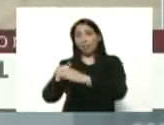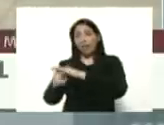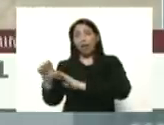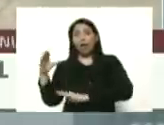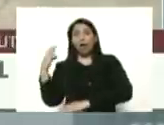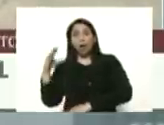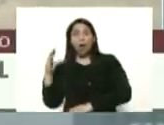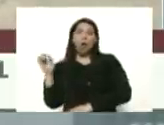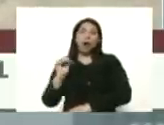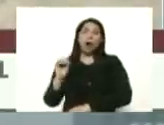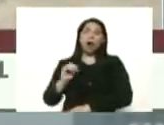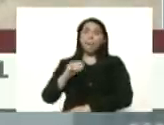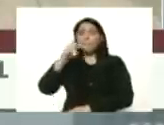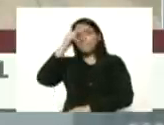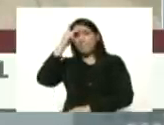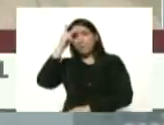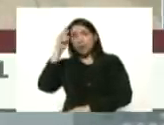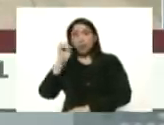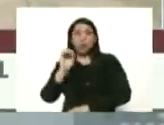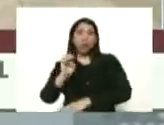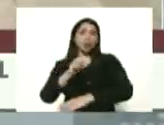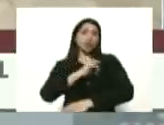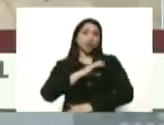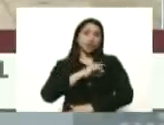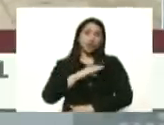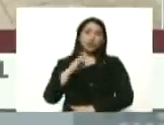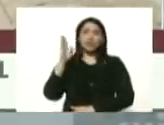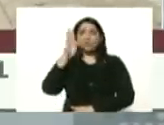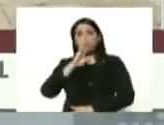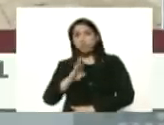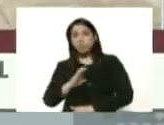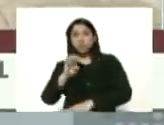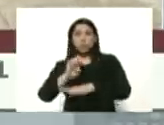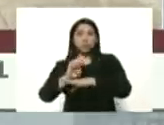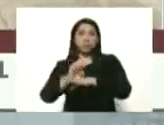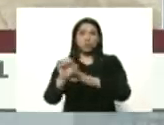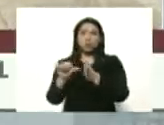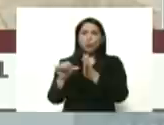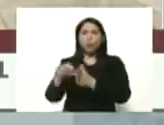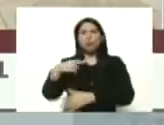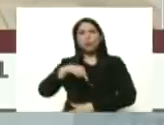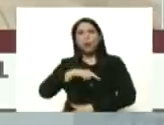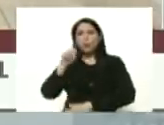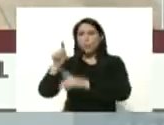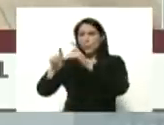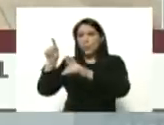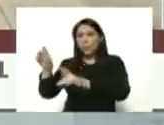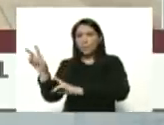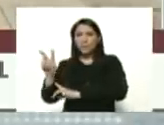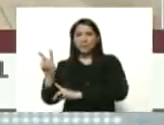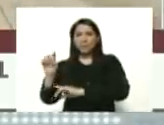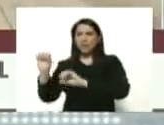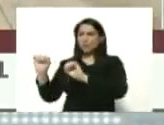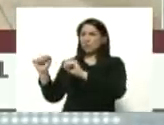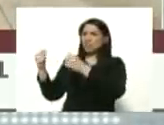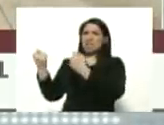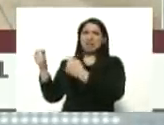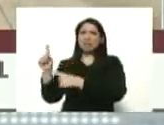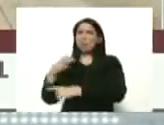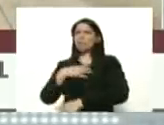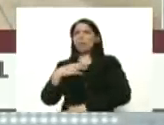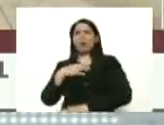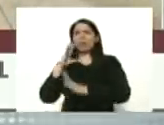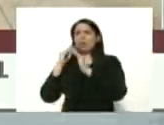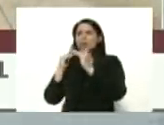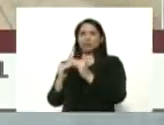en Perú en Chile en Brasil donde nuestros compatriotas bueno se les niega cualquier tipo de